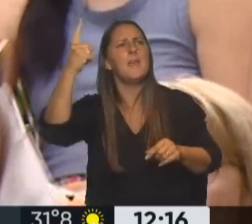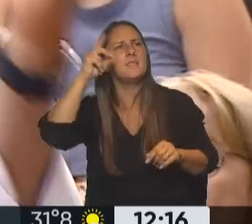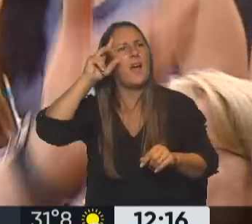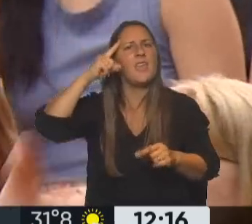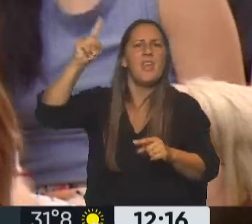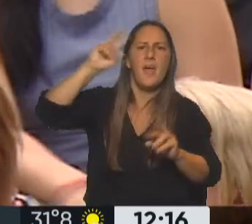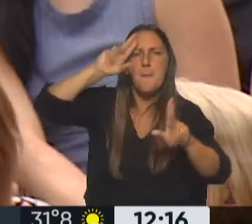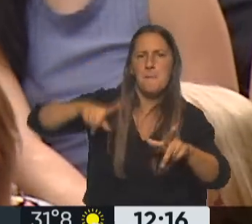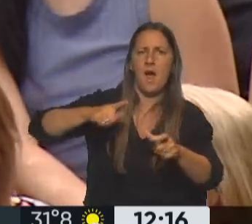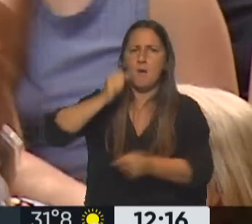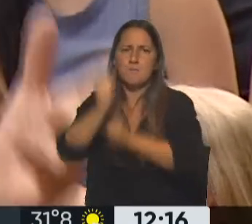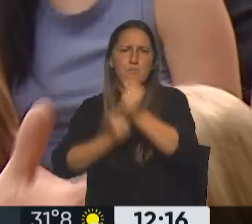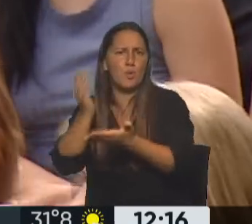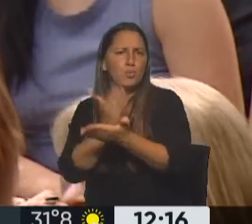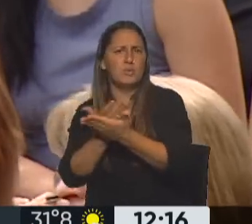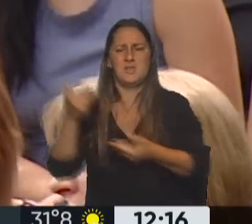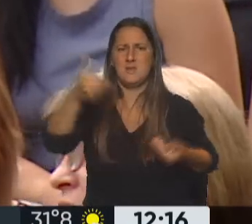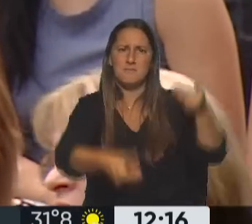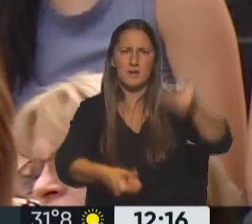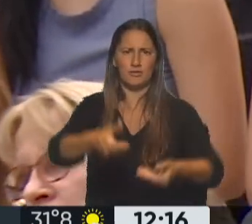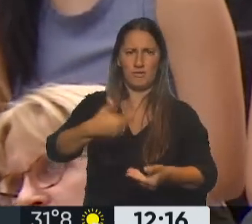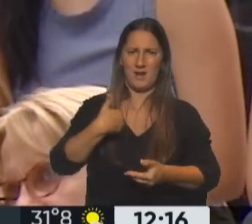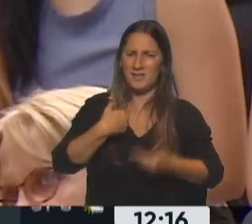que produzca, que invierta en la Argentina.